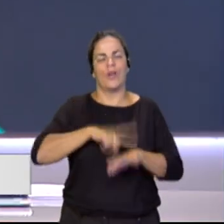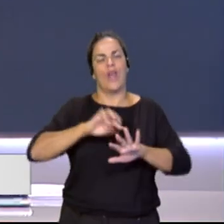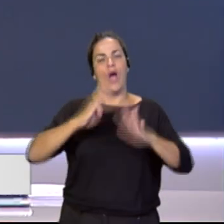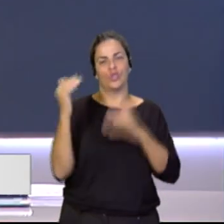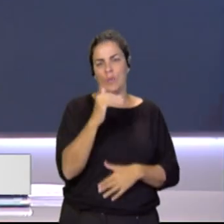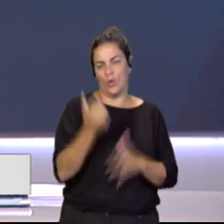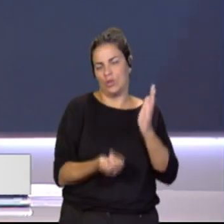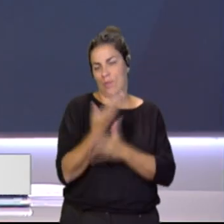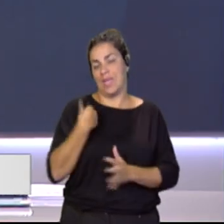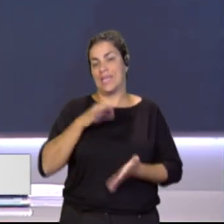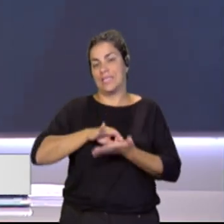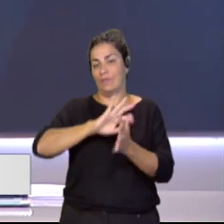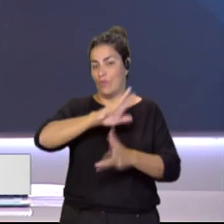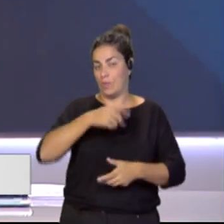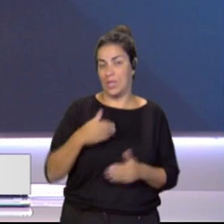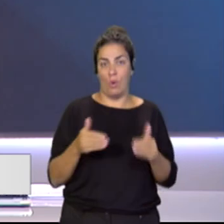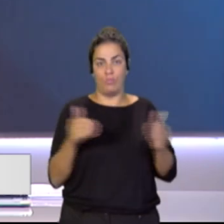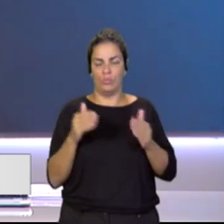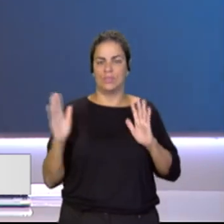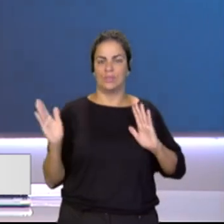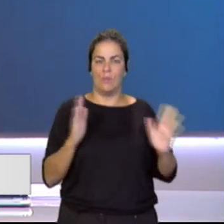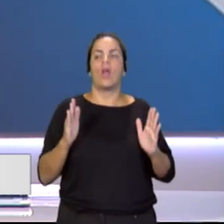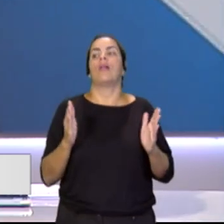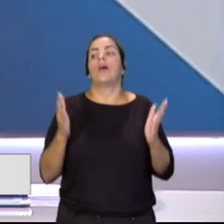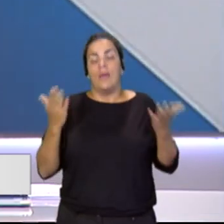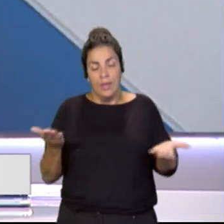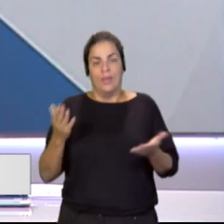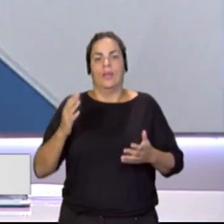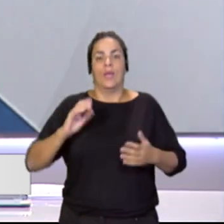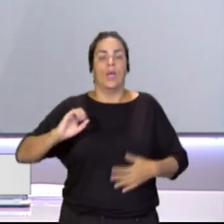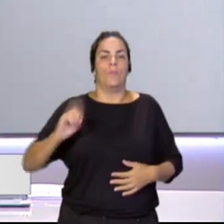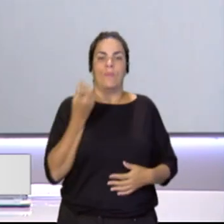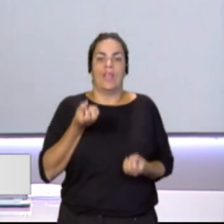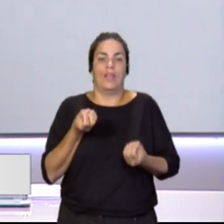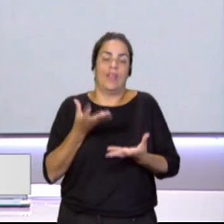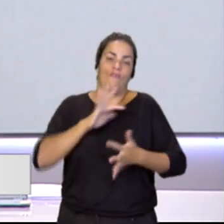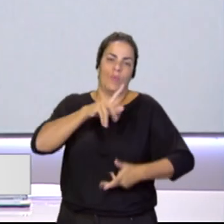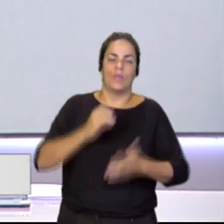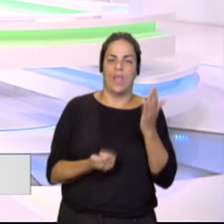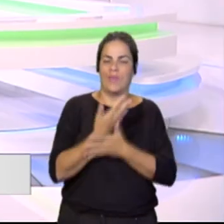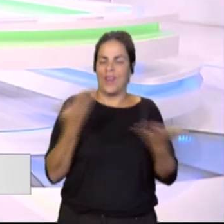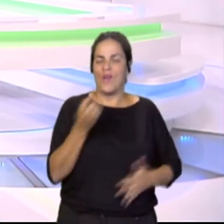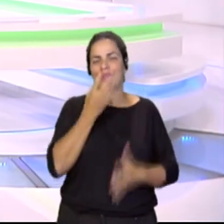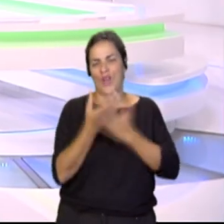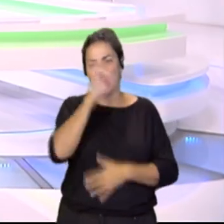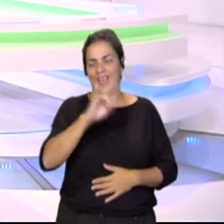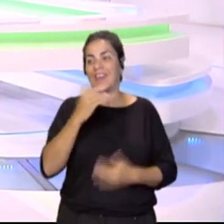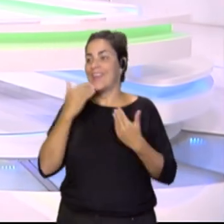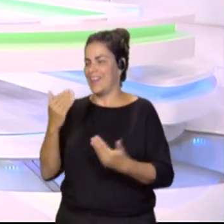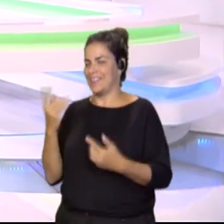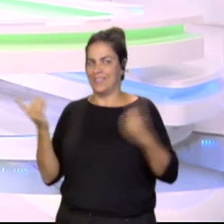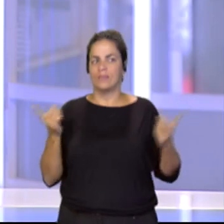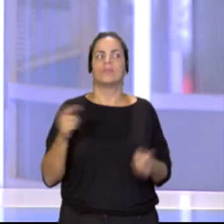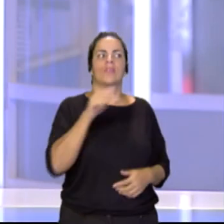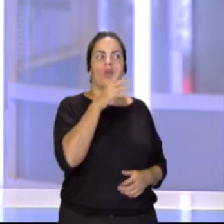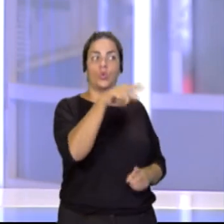los servicios informativos estrenan temporada y lo harán con el primer informativo de la mañana, que es Buenos Días, Canarias. Gracias, Marta y gracias, Juan. Estás el listón